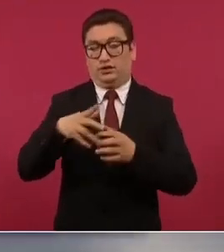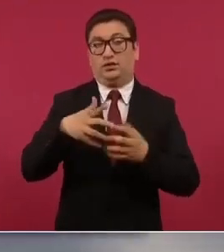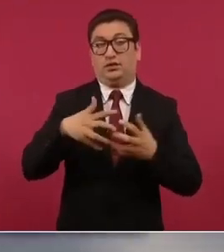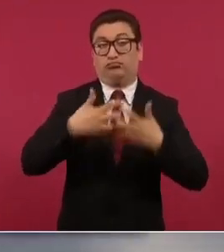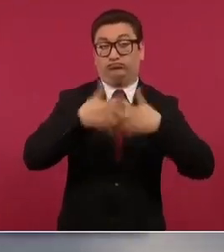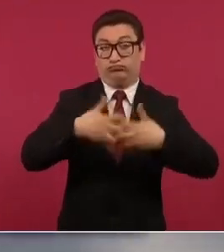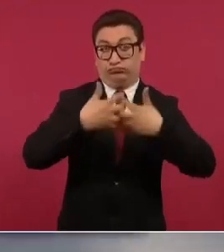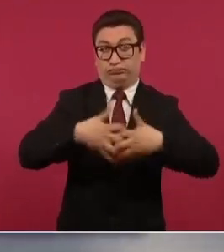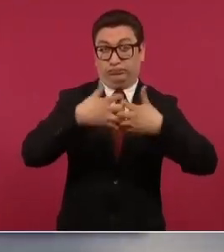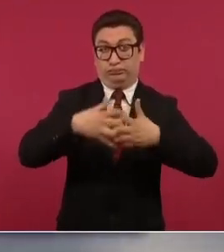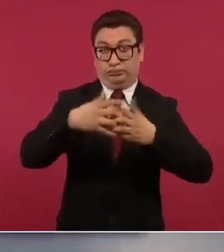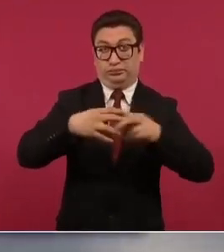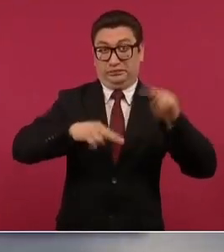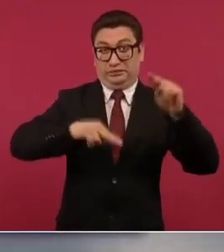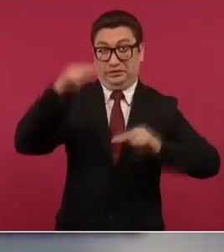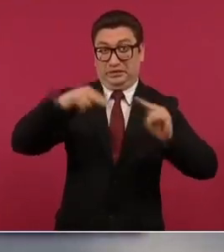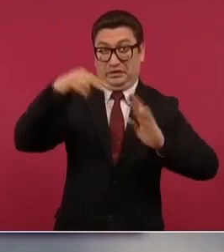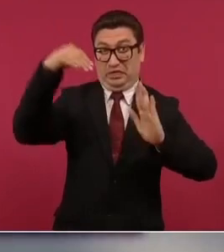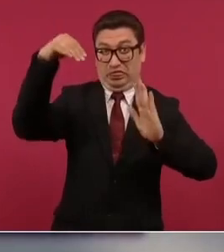caída